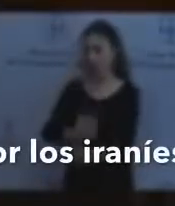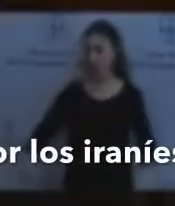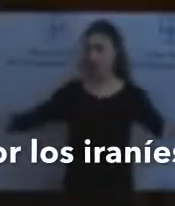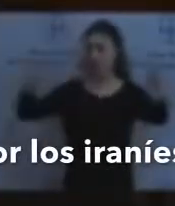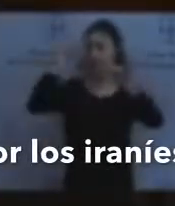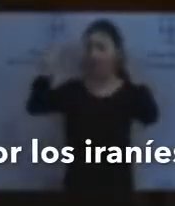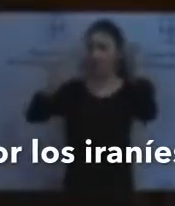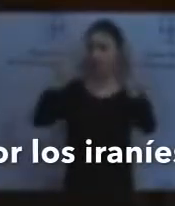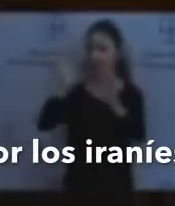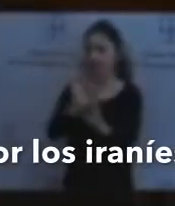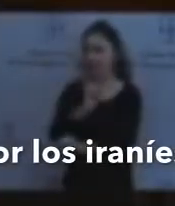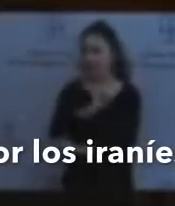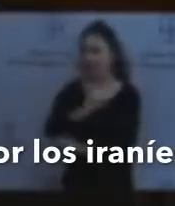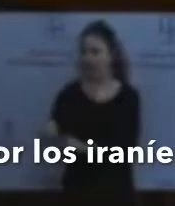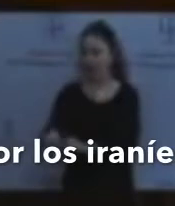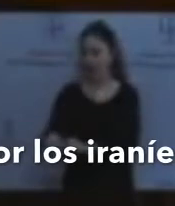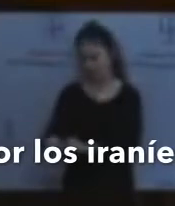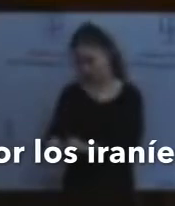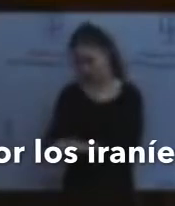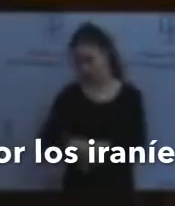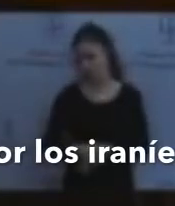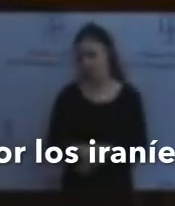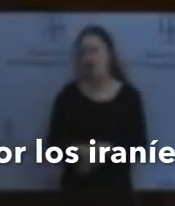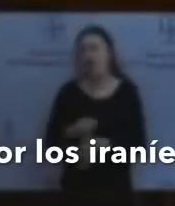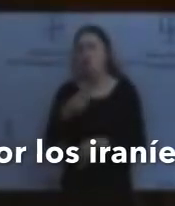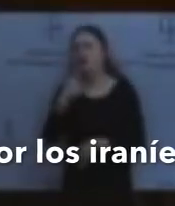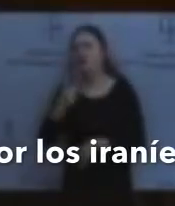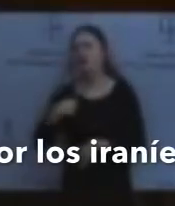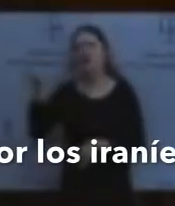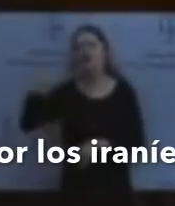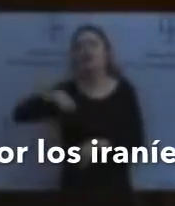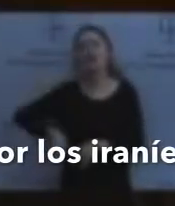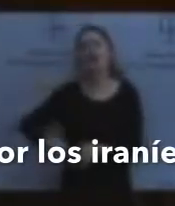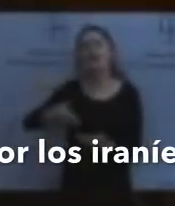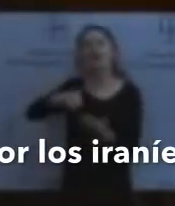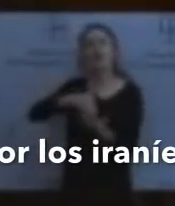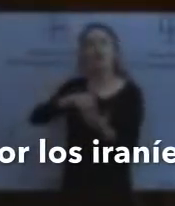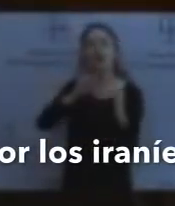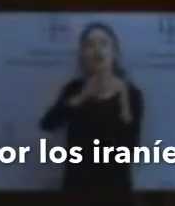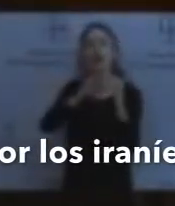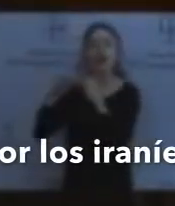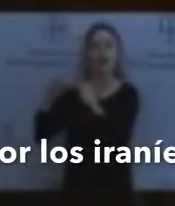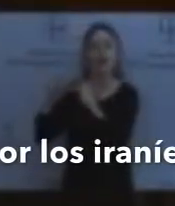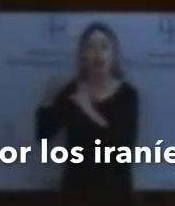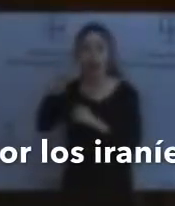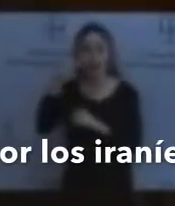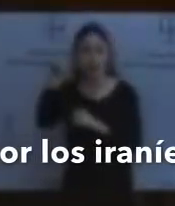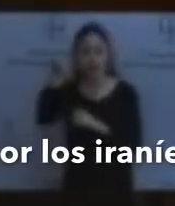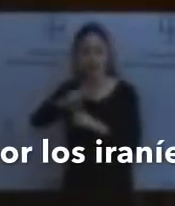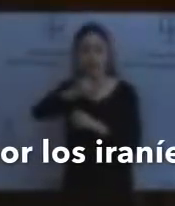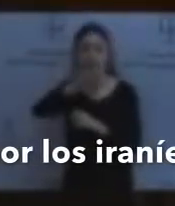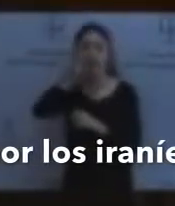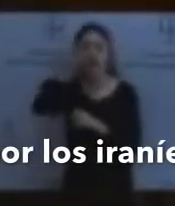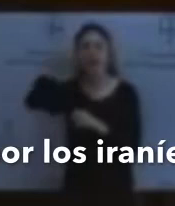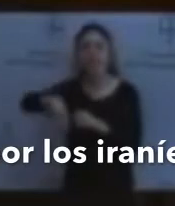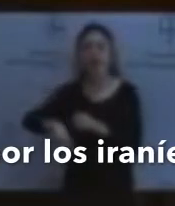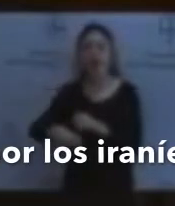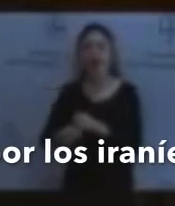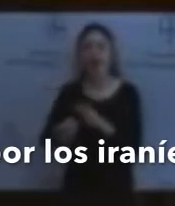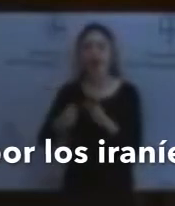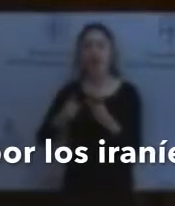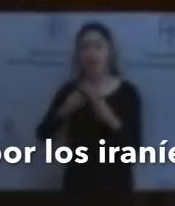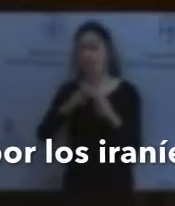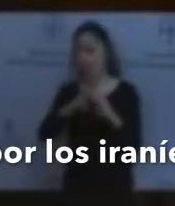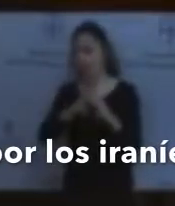me dice de esos salarios que cobraba su líder, Santiago Abascal e Iván Espinosa de los Monteros procedentes, según recogieron varios